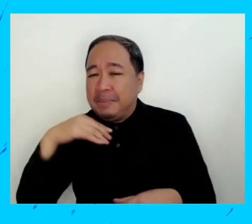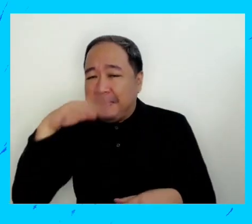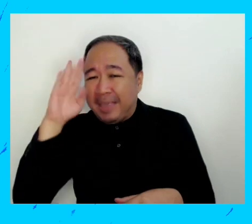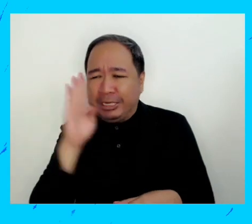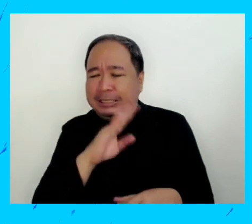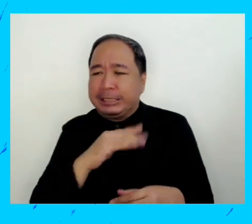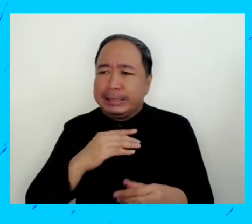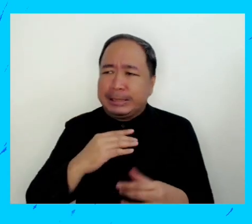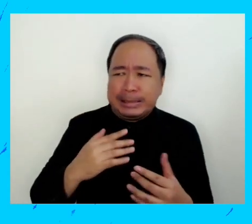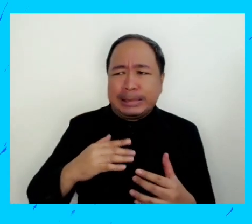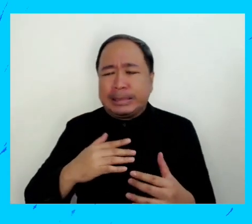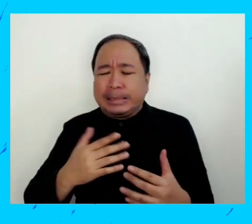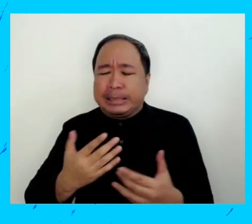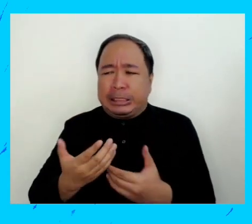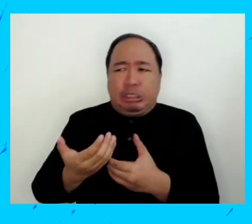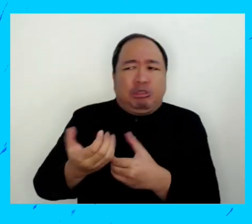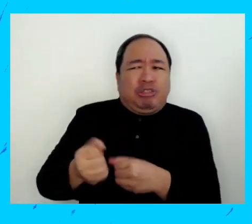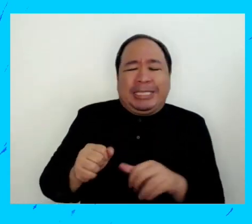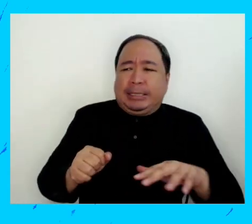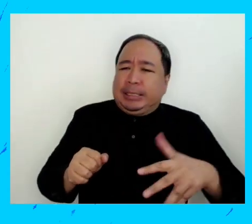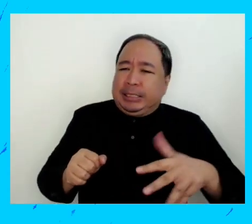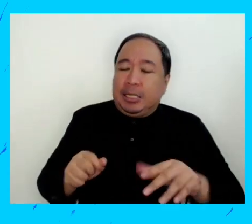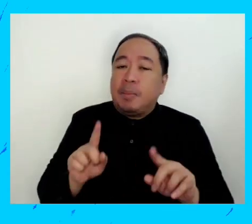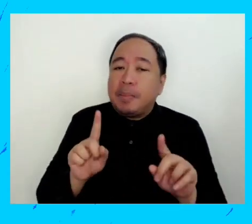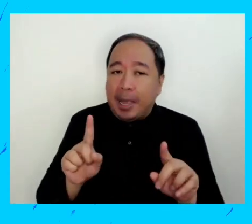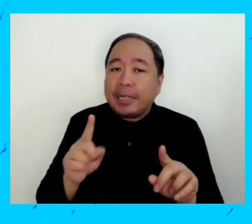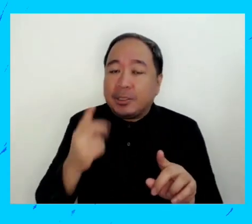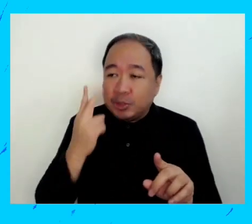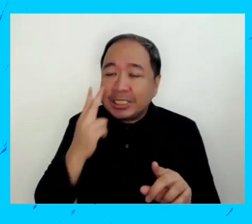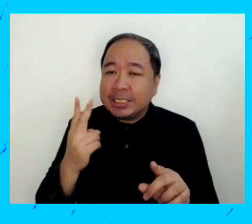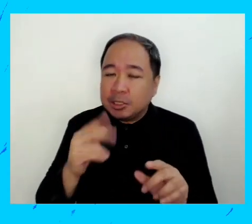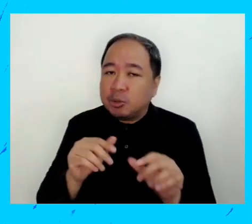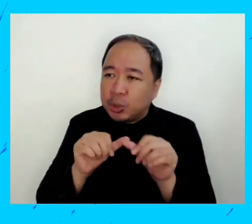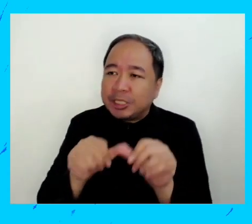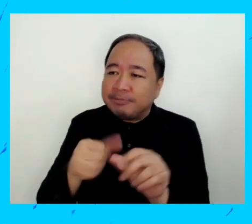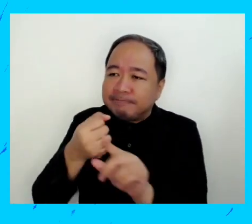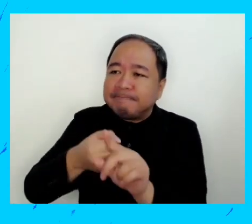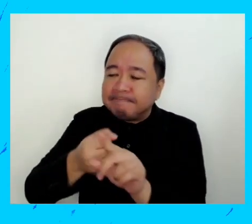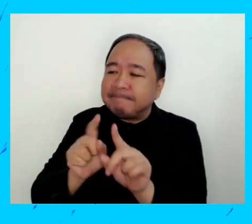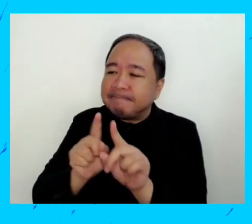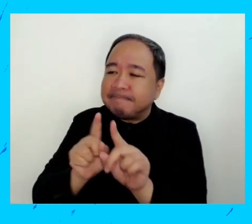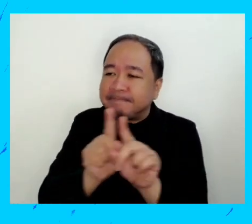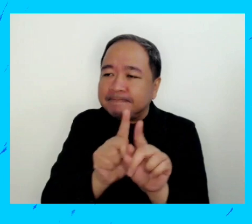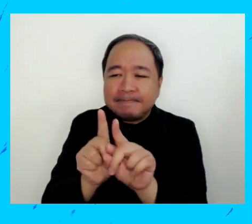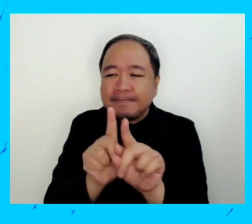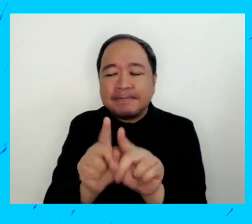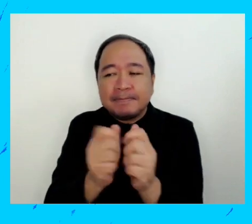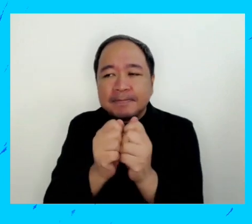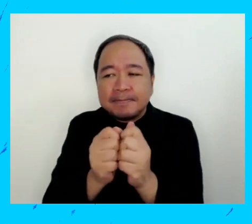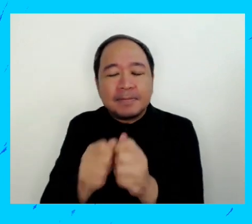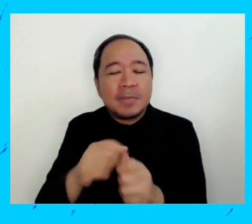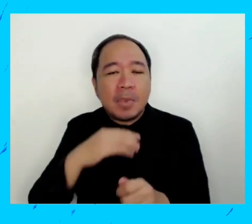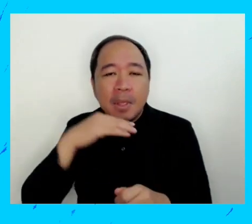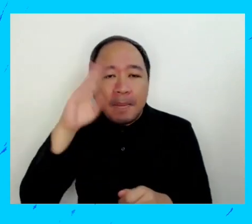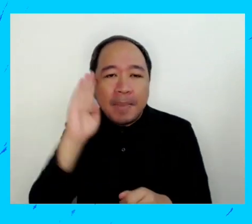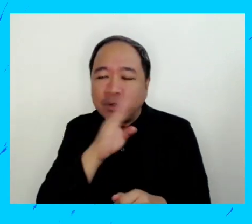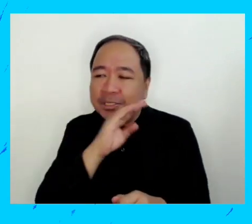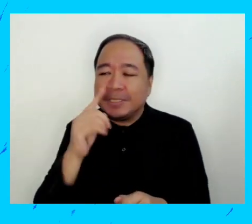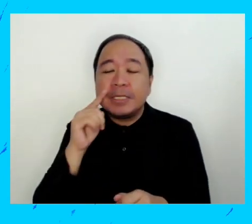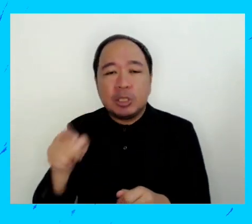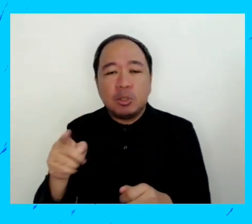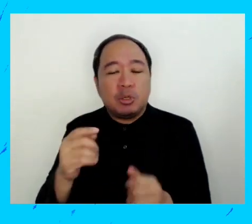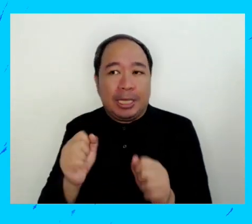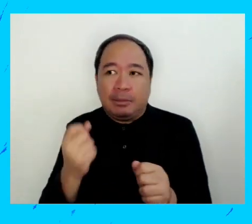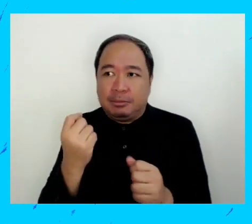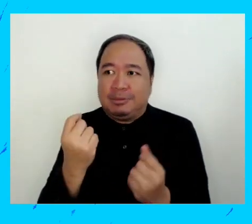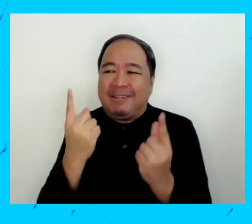tienen preguntas y tienen algunas cuestiones. Pero en mi experiencia, si seguimos trabajando juntos